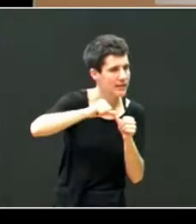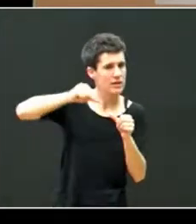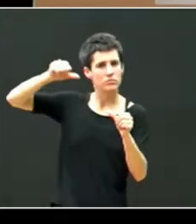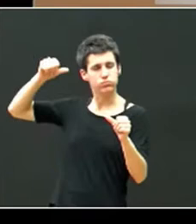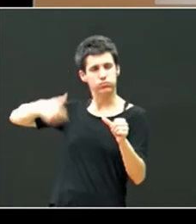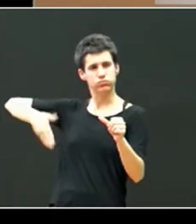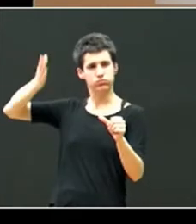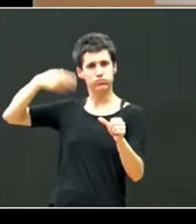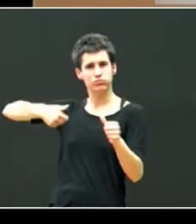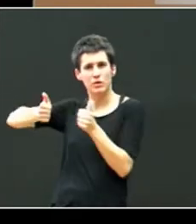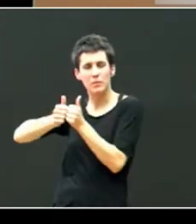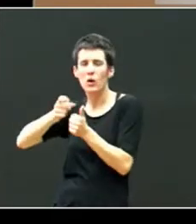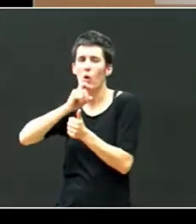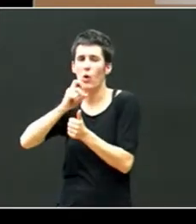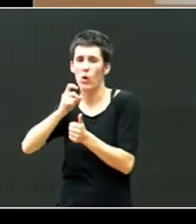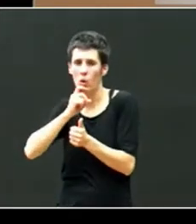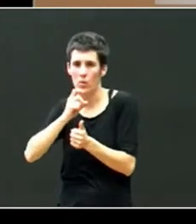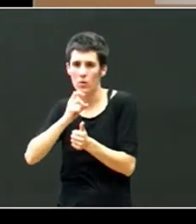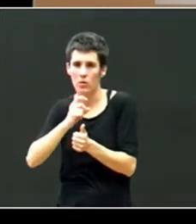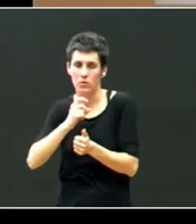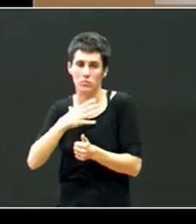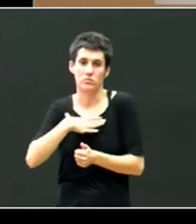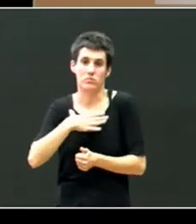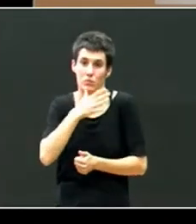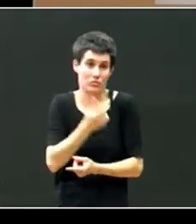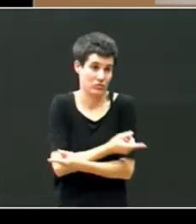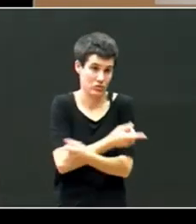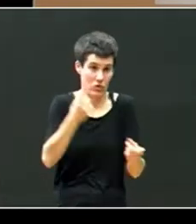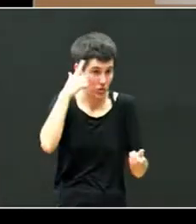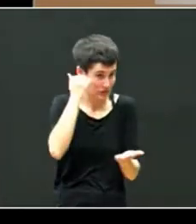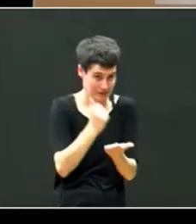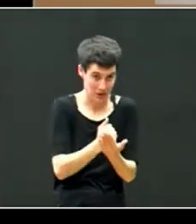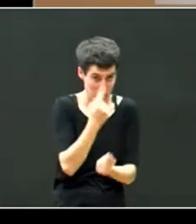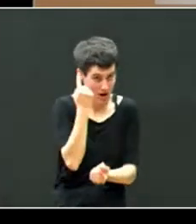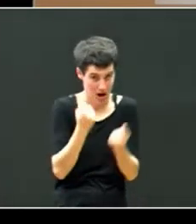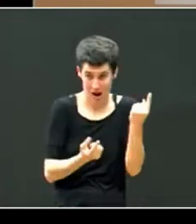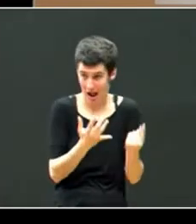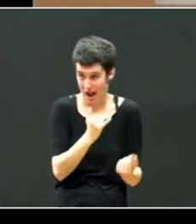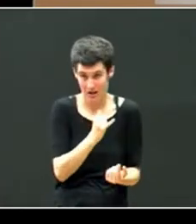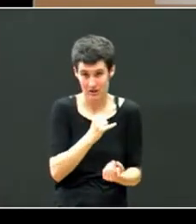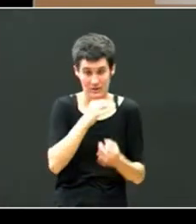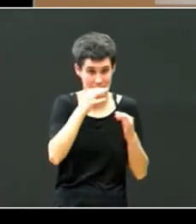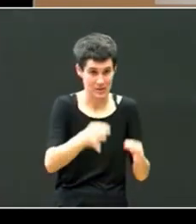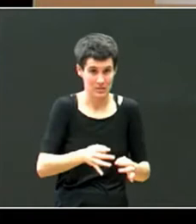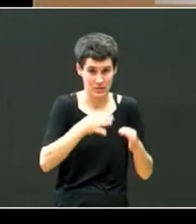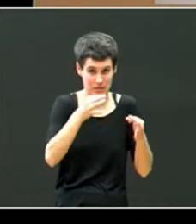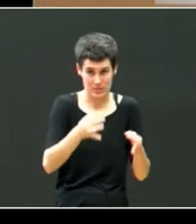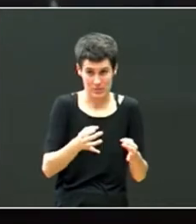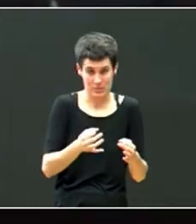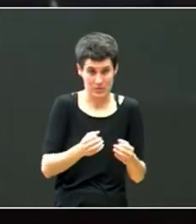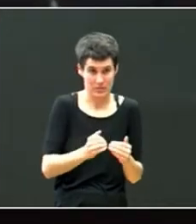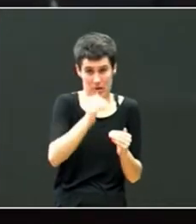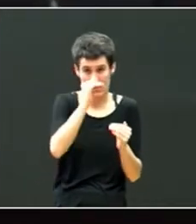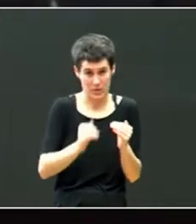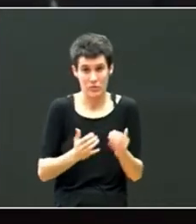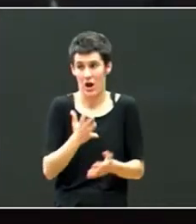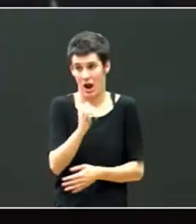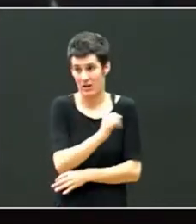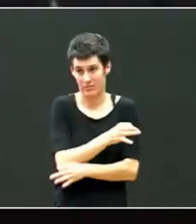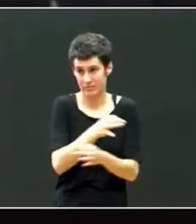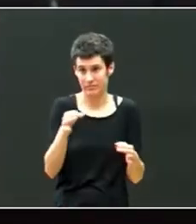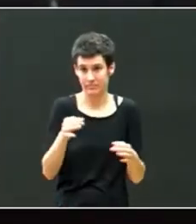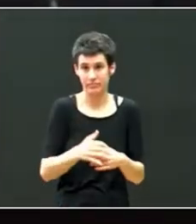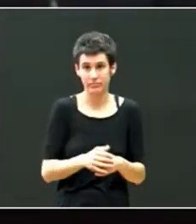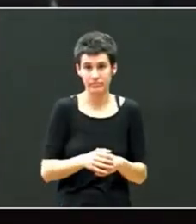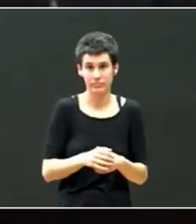hayas vivido porque no hay nadie que no haya vivido ni un solo trauma que estemos aquí todos tenemos algún trauma mayor o menor pero todos tenemos algún trauma y se valoren